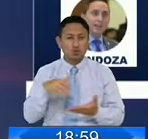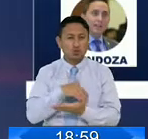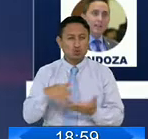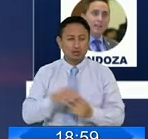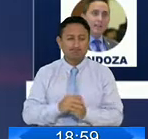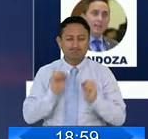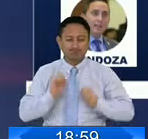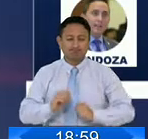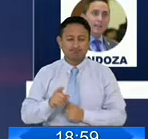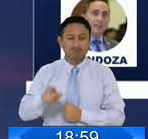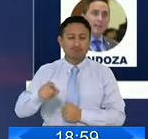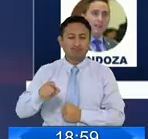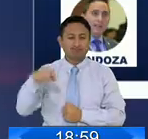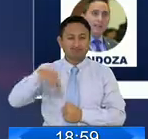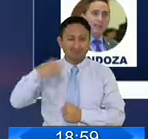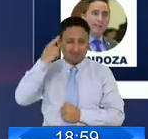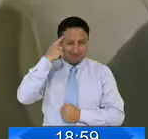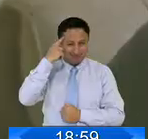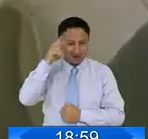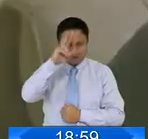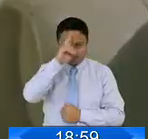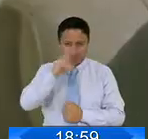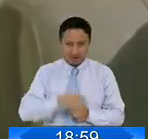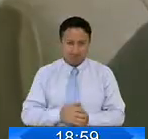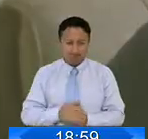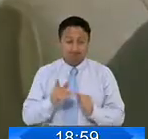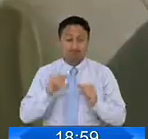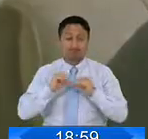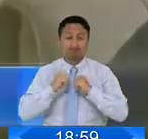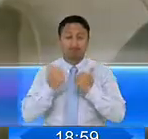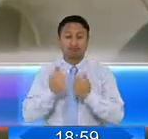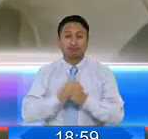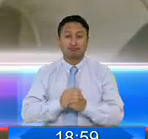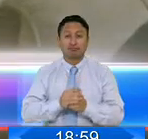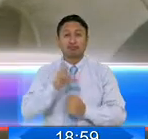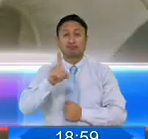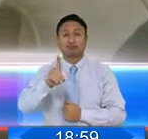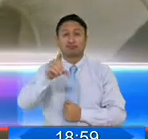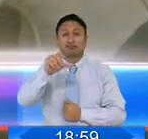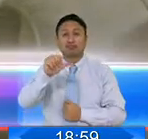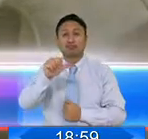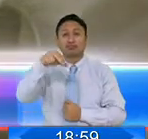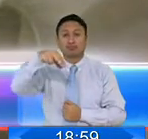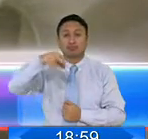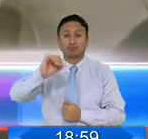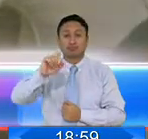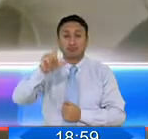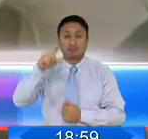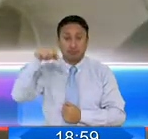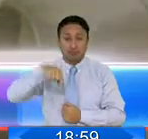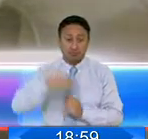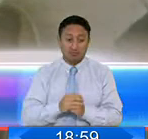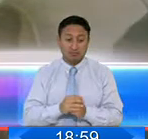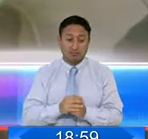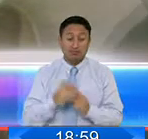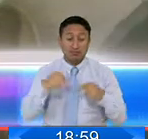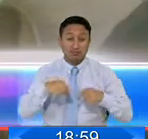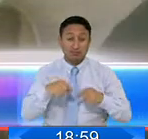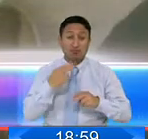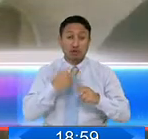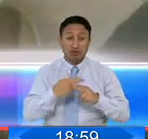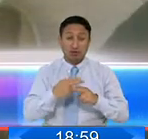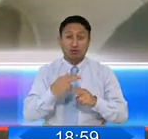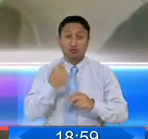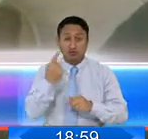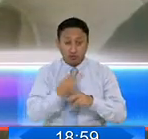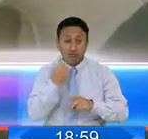intencionalidad detrás de esta conversación. De la asambleísta Mendoza, de reiteradamente mencionar mi nombre. A